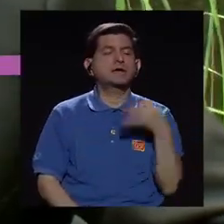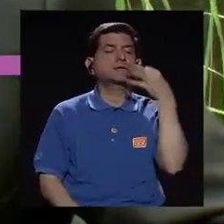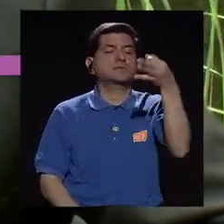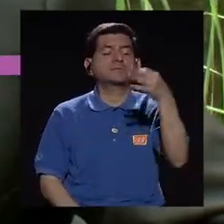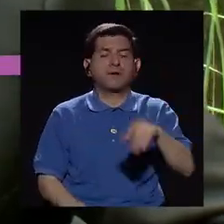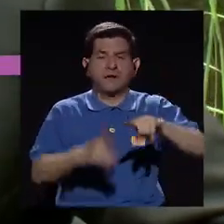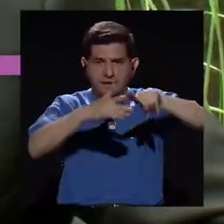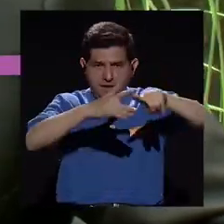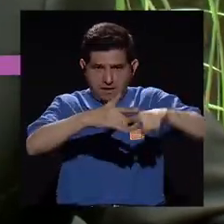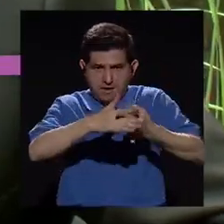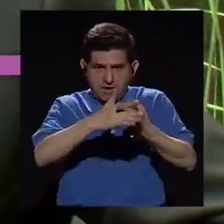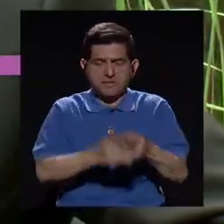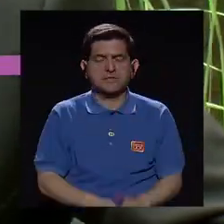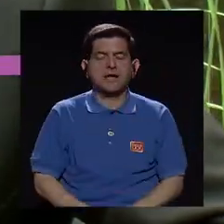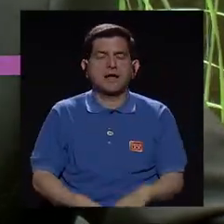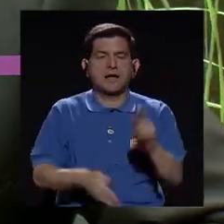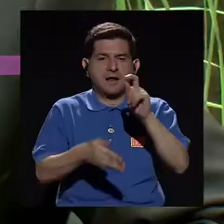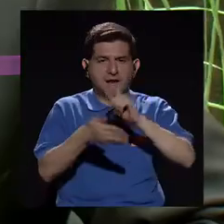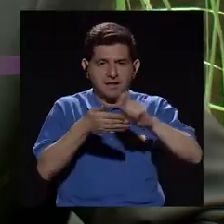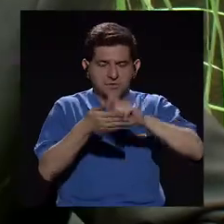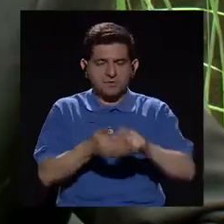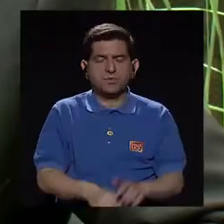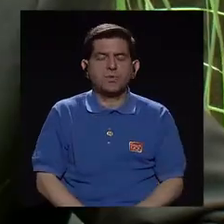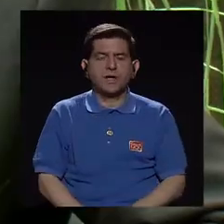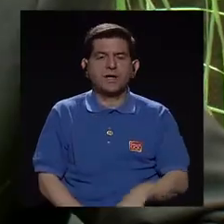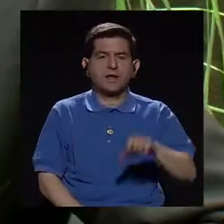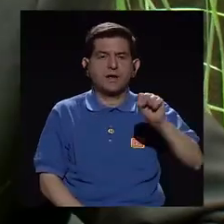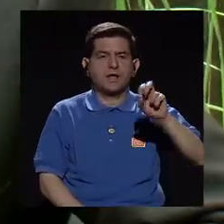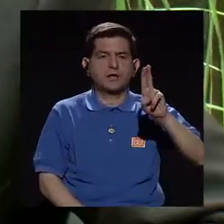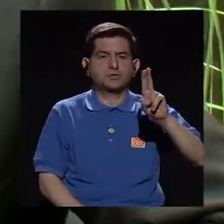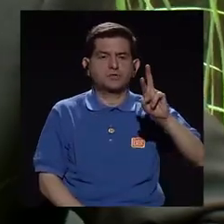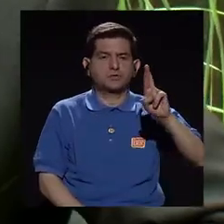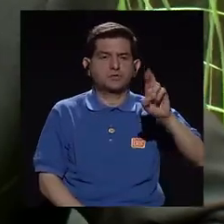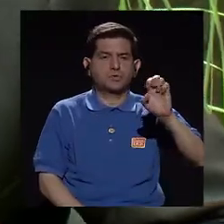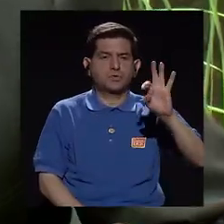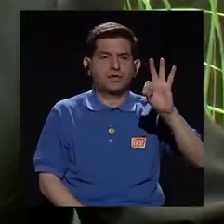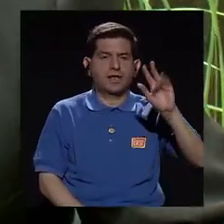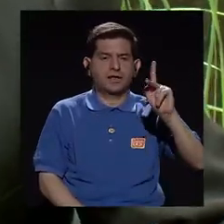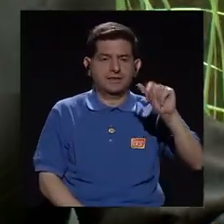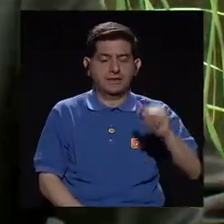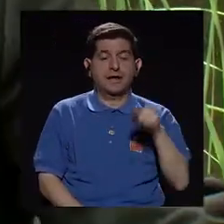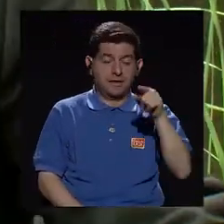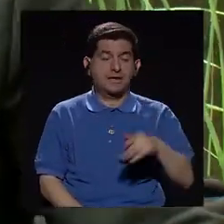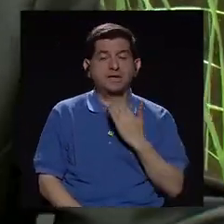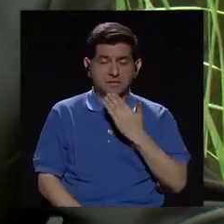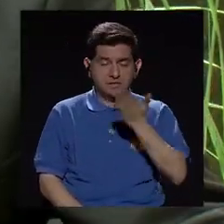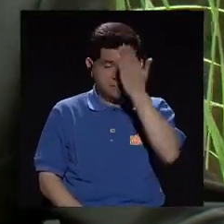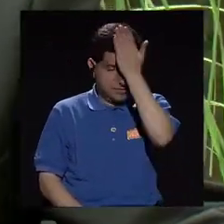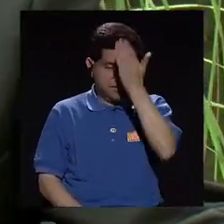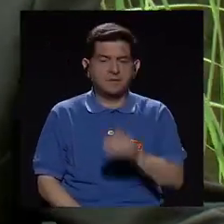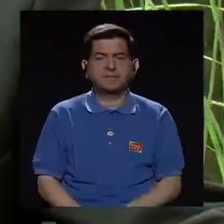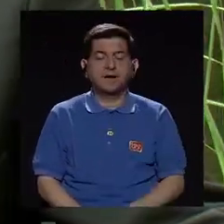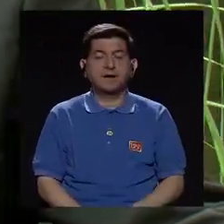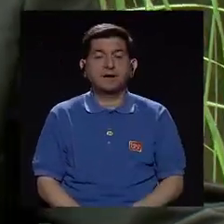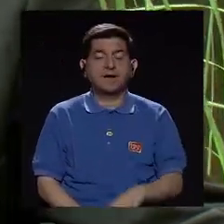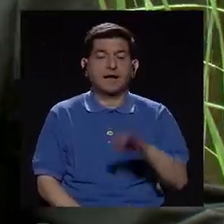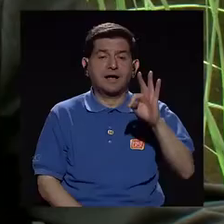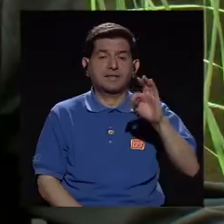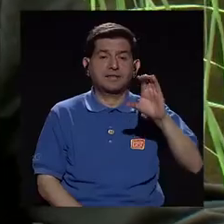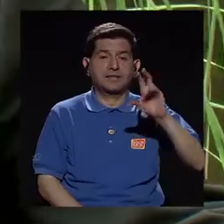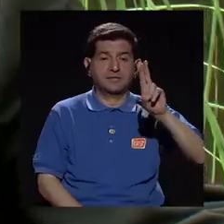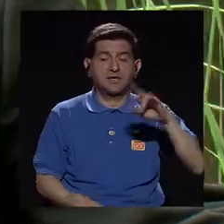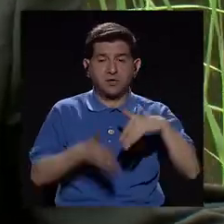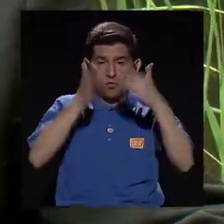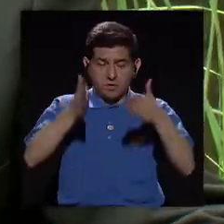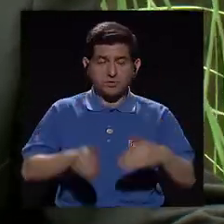semanas vamos a inaugurar en la Escuela Suretka, también en Talamanca. Lógicamente los estudiantes de trabajo comunal universitario no van todos